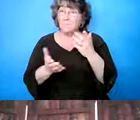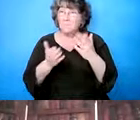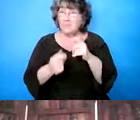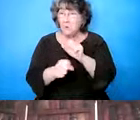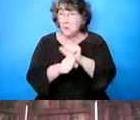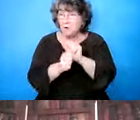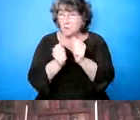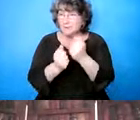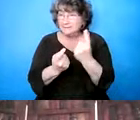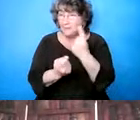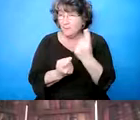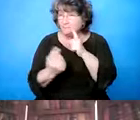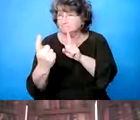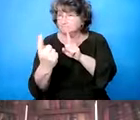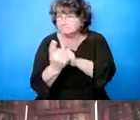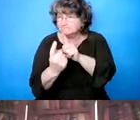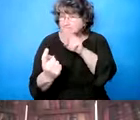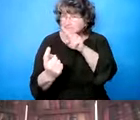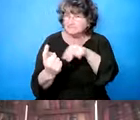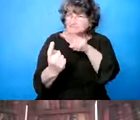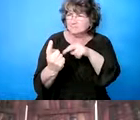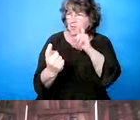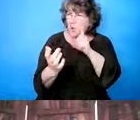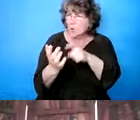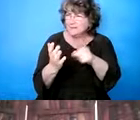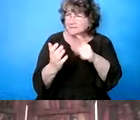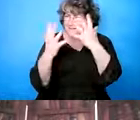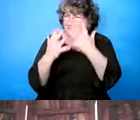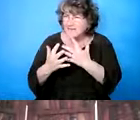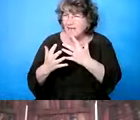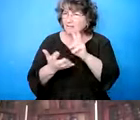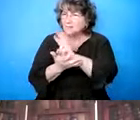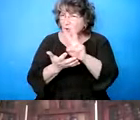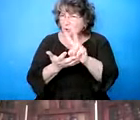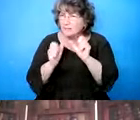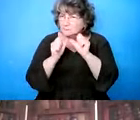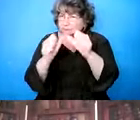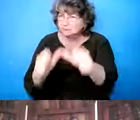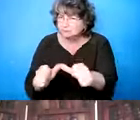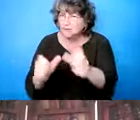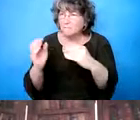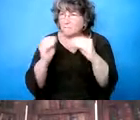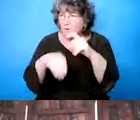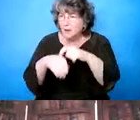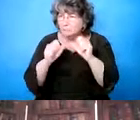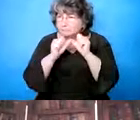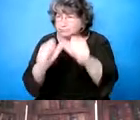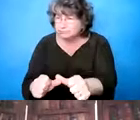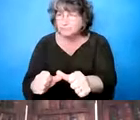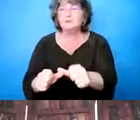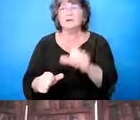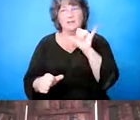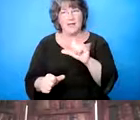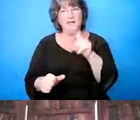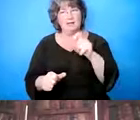cliente que usted ve que está muy triste por dos semanas o más. Eso es un, un síntoma de depresión.